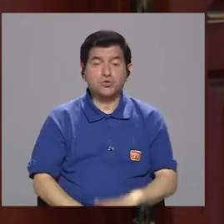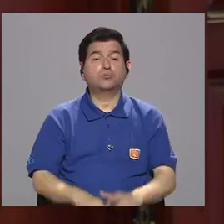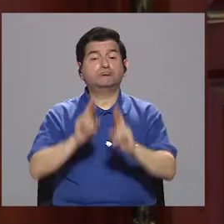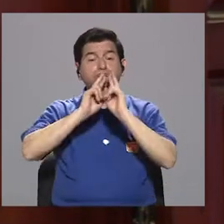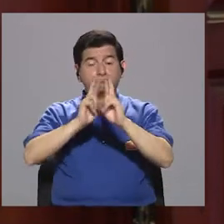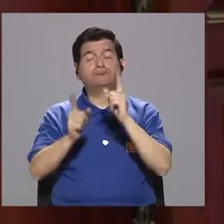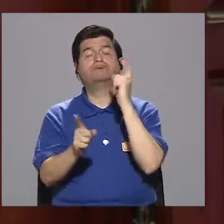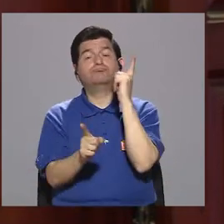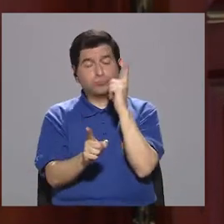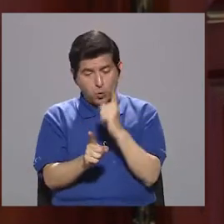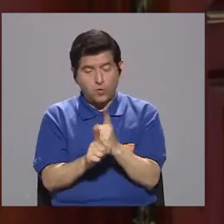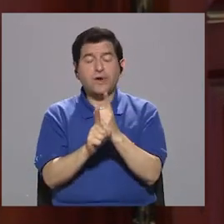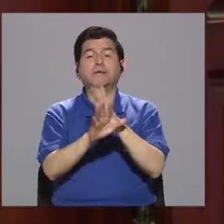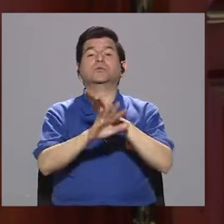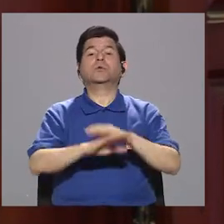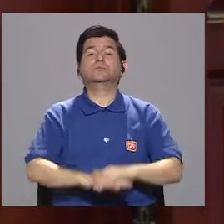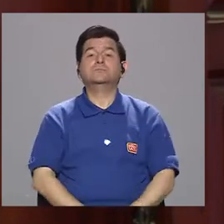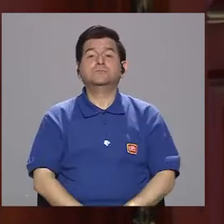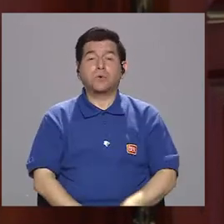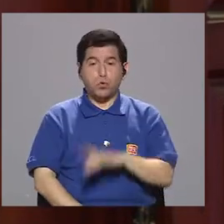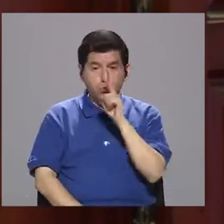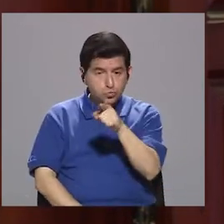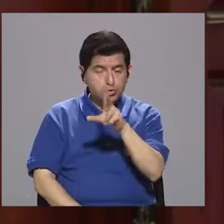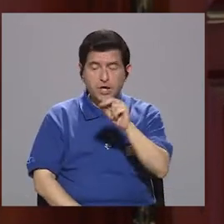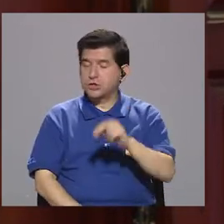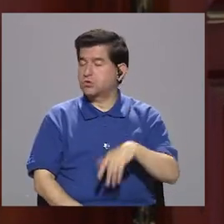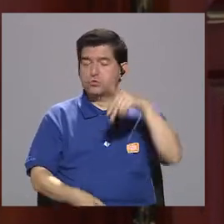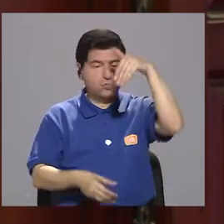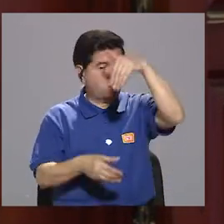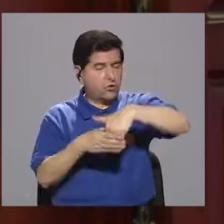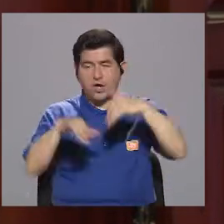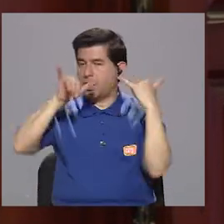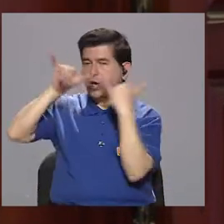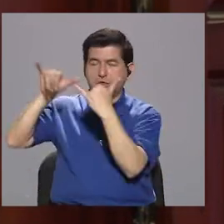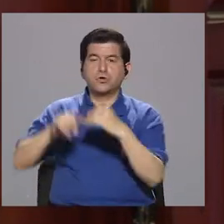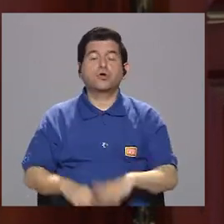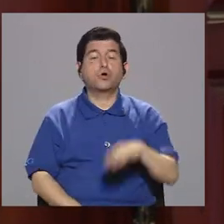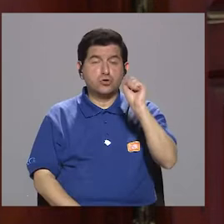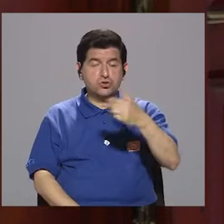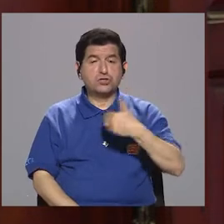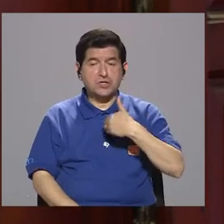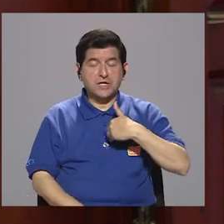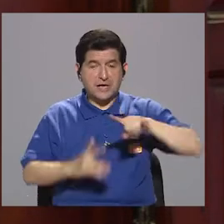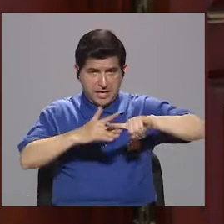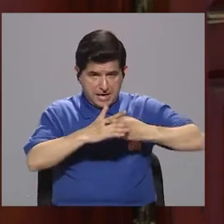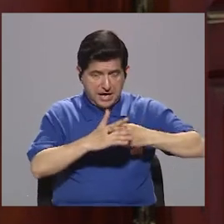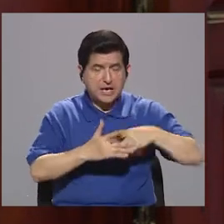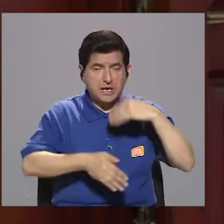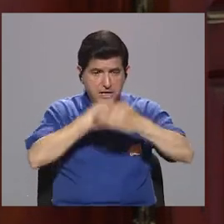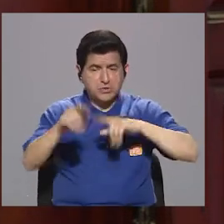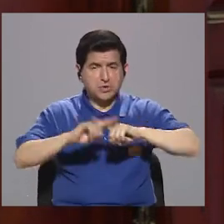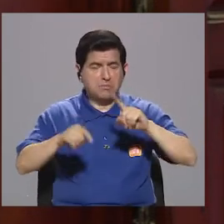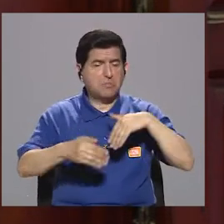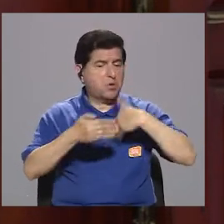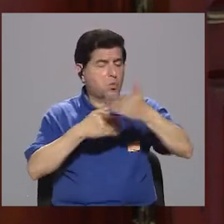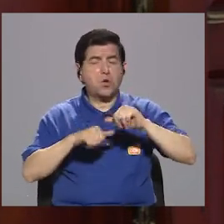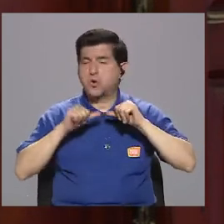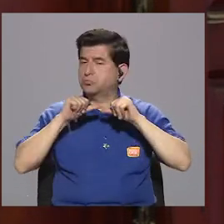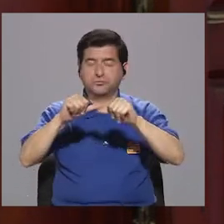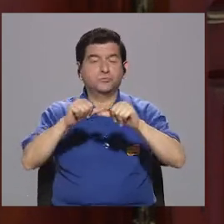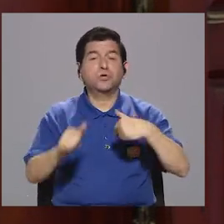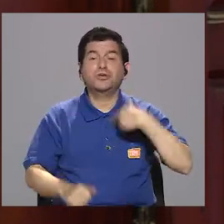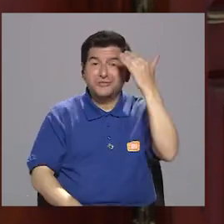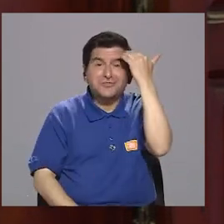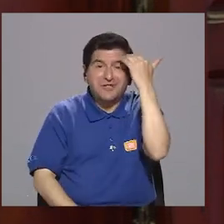me contestó correctamente diciendo que yo no era imputado, que había sido denunciado, pero que yo no era imputado. Y eso yo lo sabía